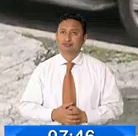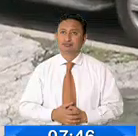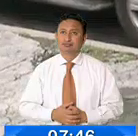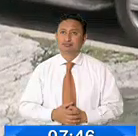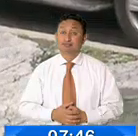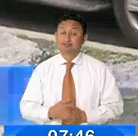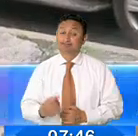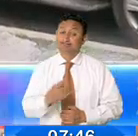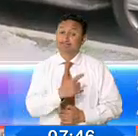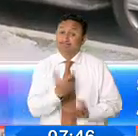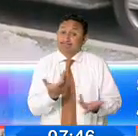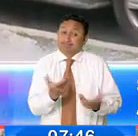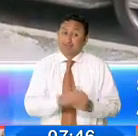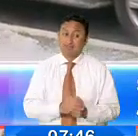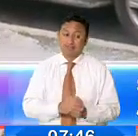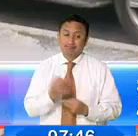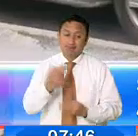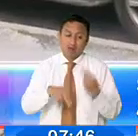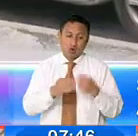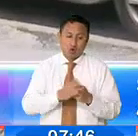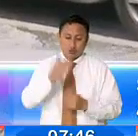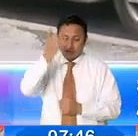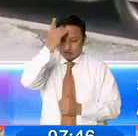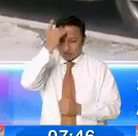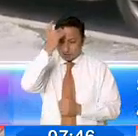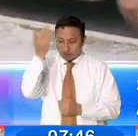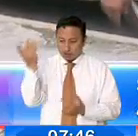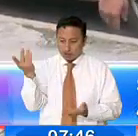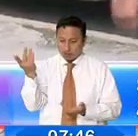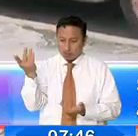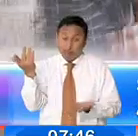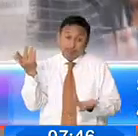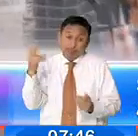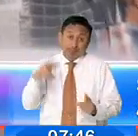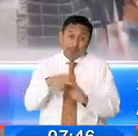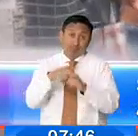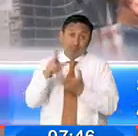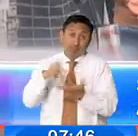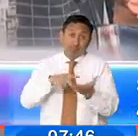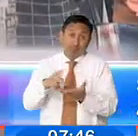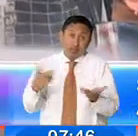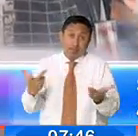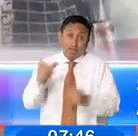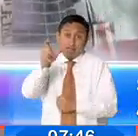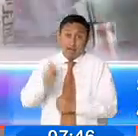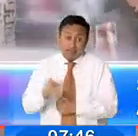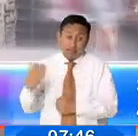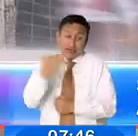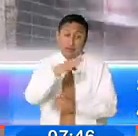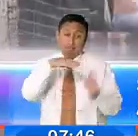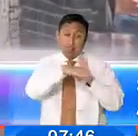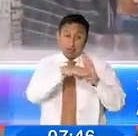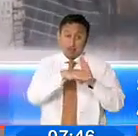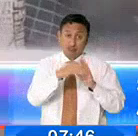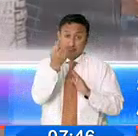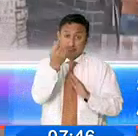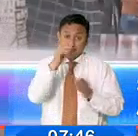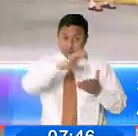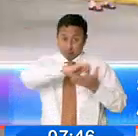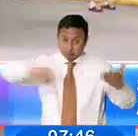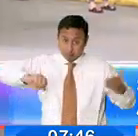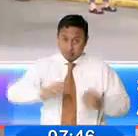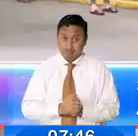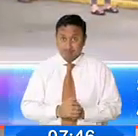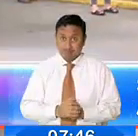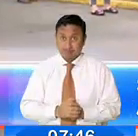Los negocios, las deudas, quién sabe compromisos económicos de última hora, en ocasiones llevan a las personas a retirar fuertes sumas de dinero,